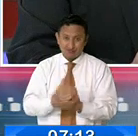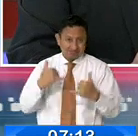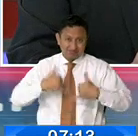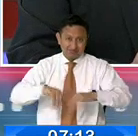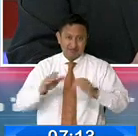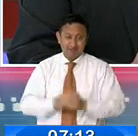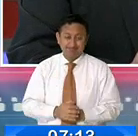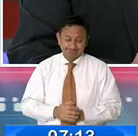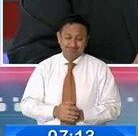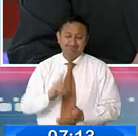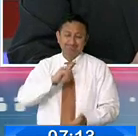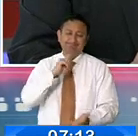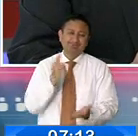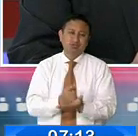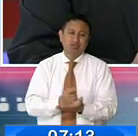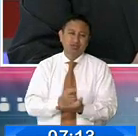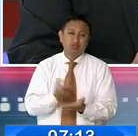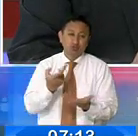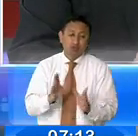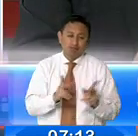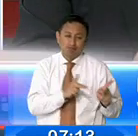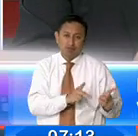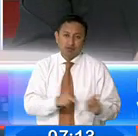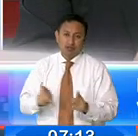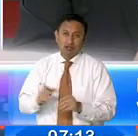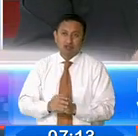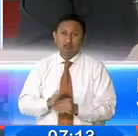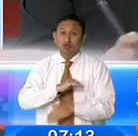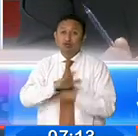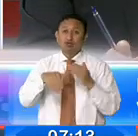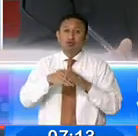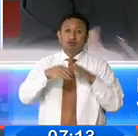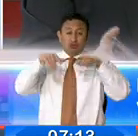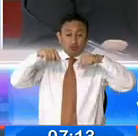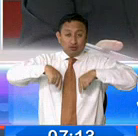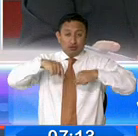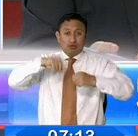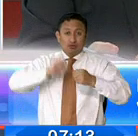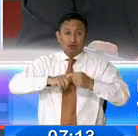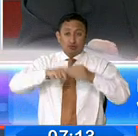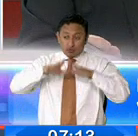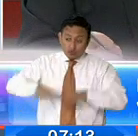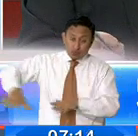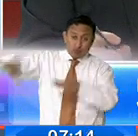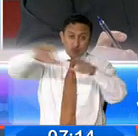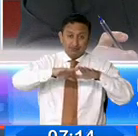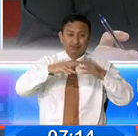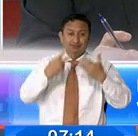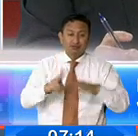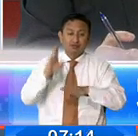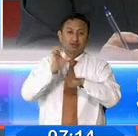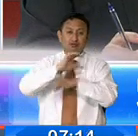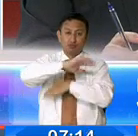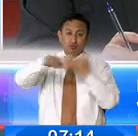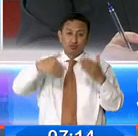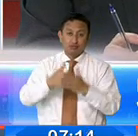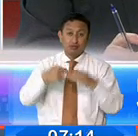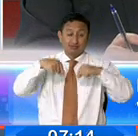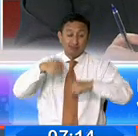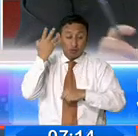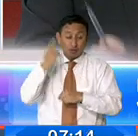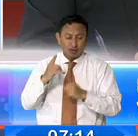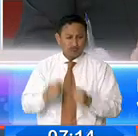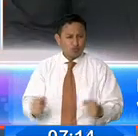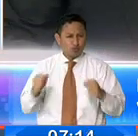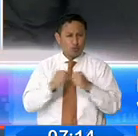Tal cual, Roberto. Nosotros tenemos ya planificados todos los recorridos acá en el DMQ, pero también a nivel nacional. El trabajo en estos días es